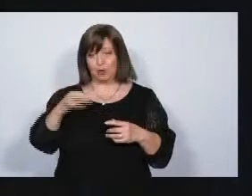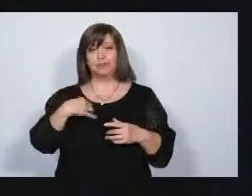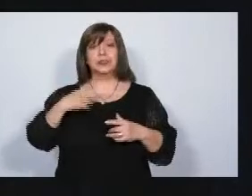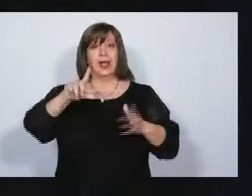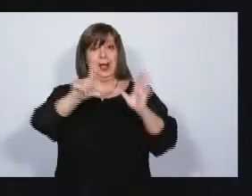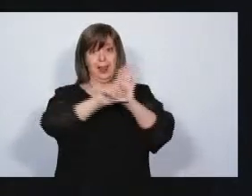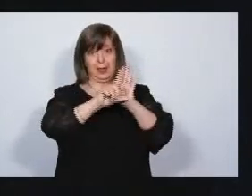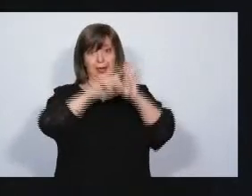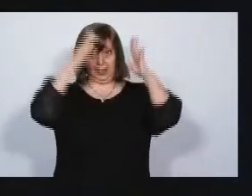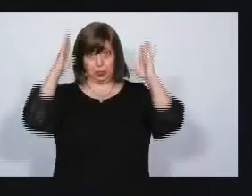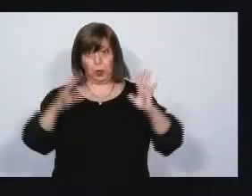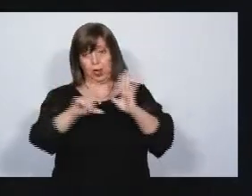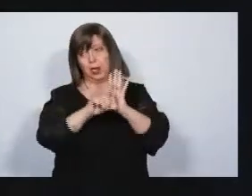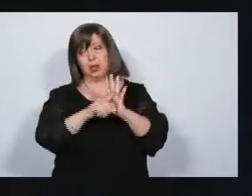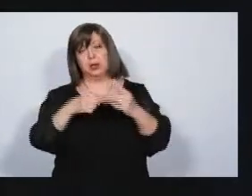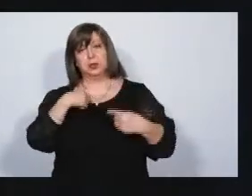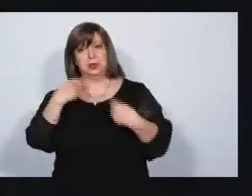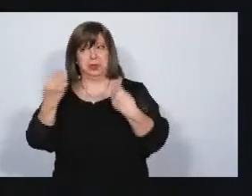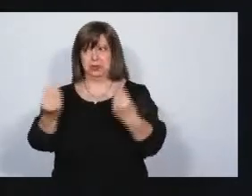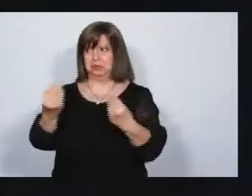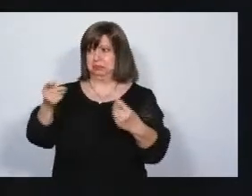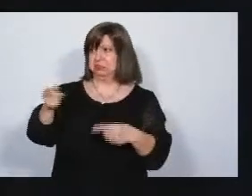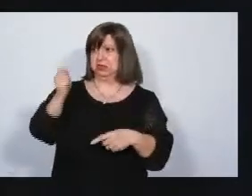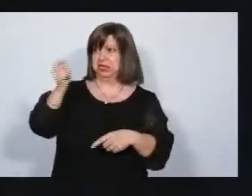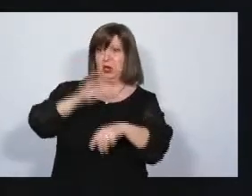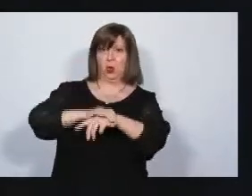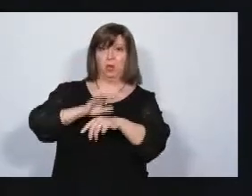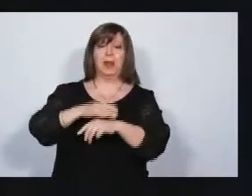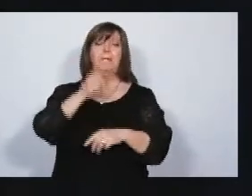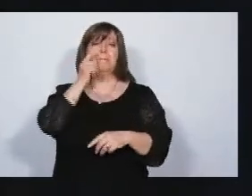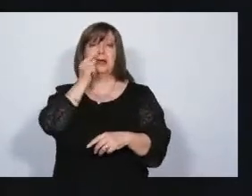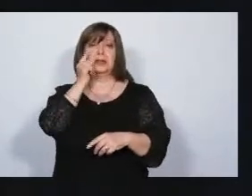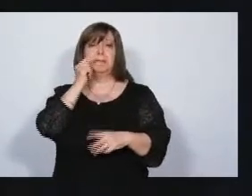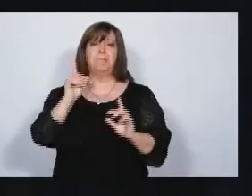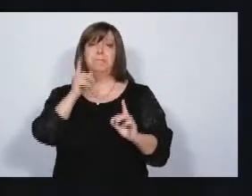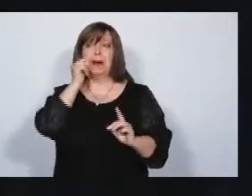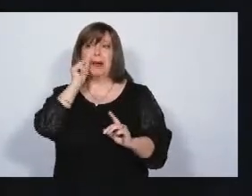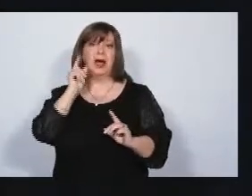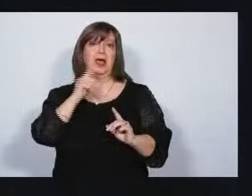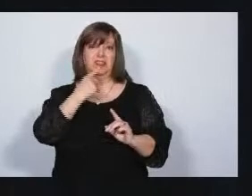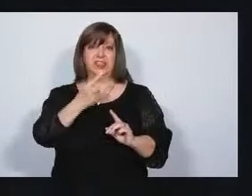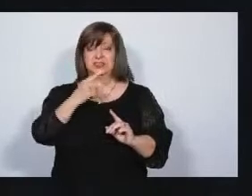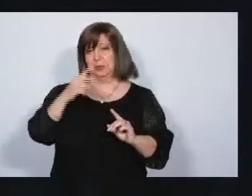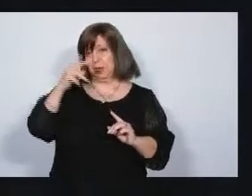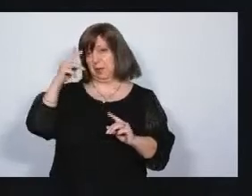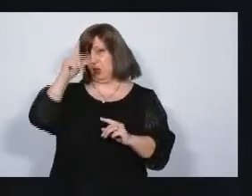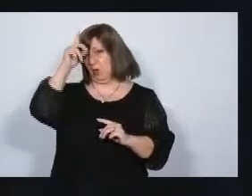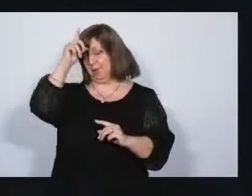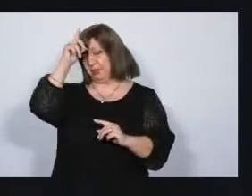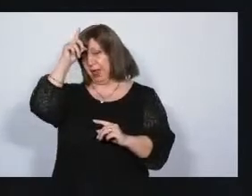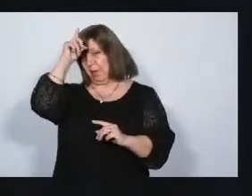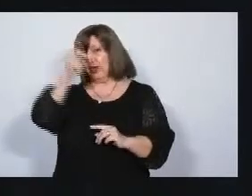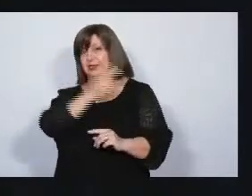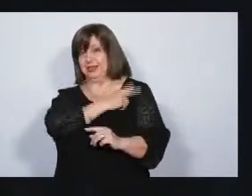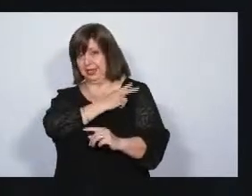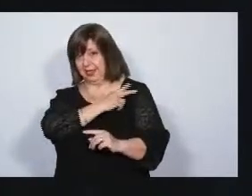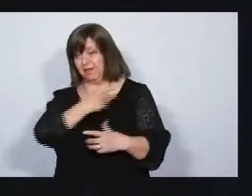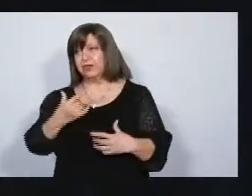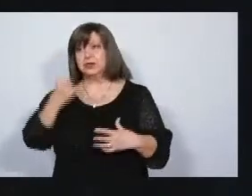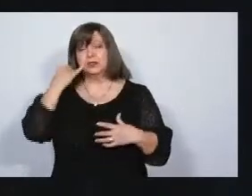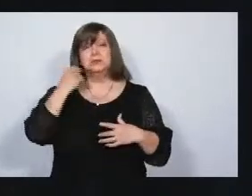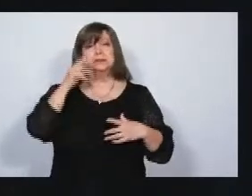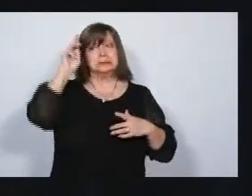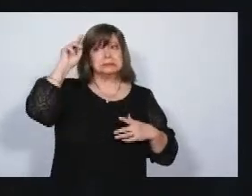tanto Cornejo como Demarchi protegían al ministro en la legislatura. Han pasado tres años